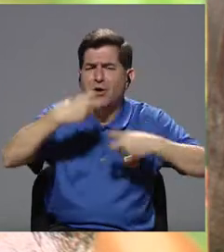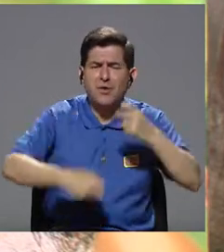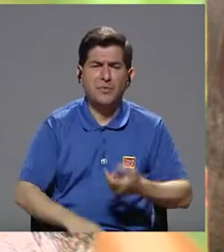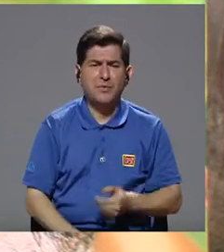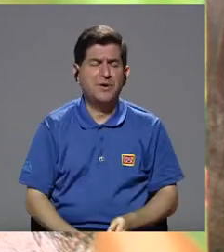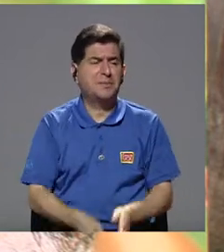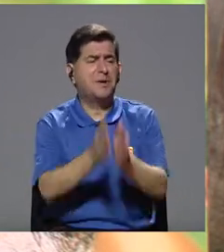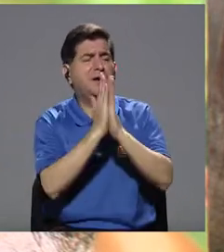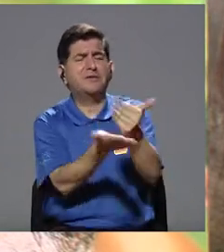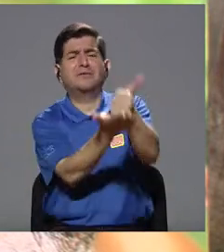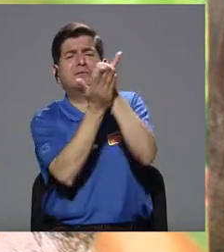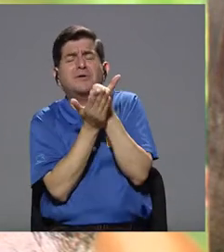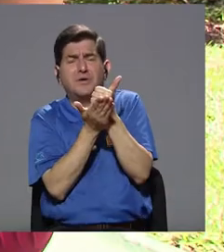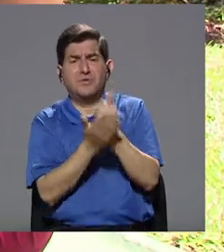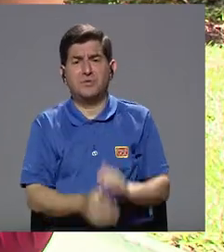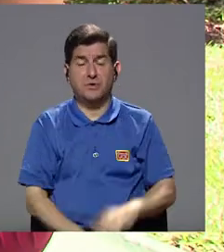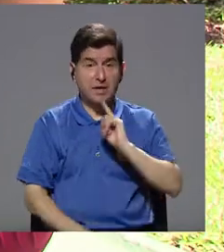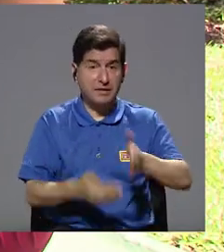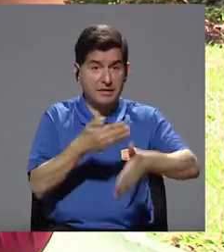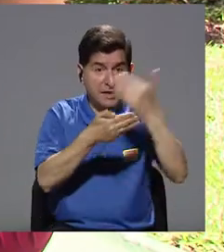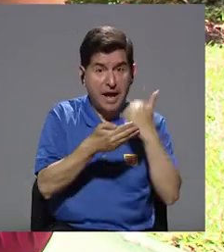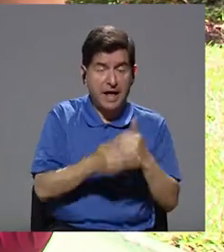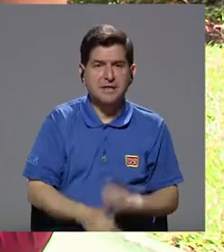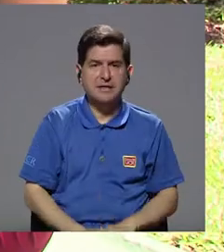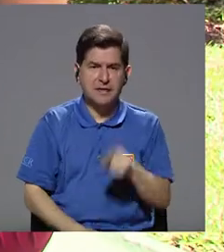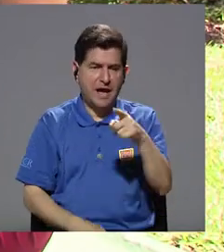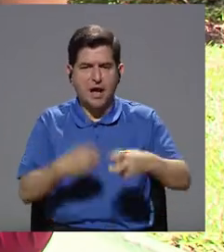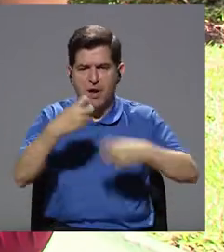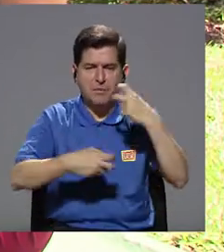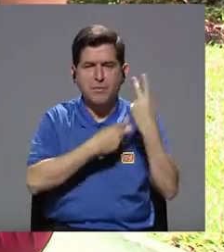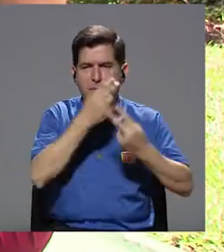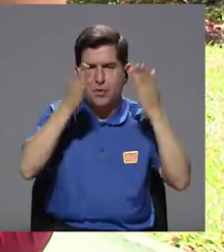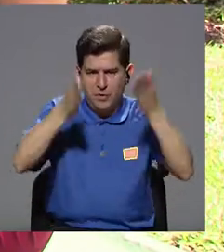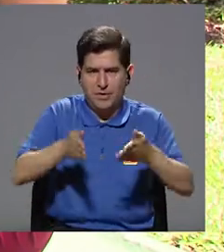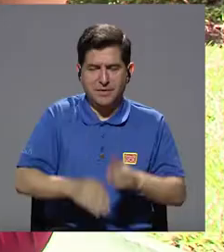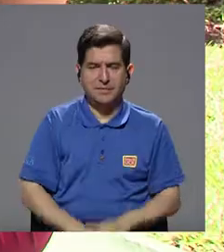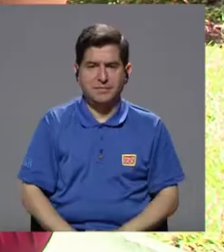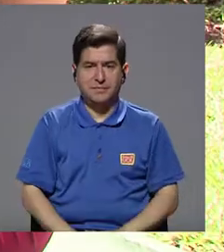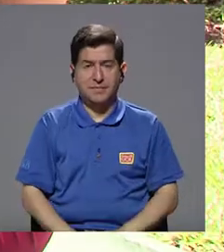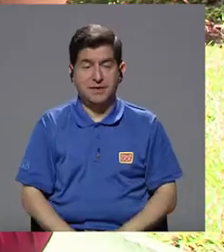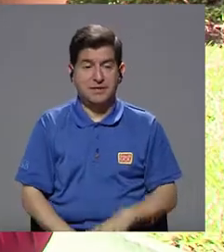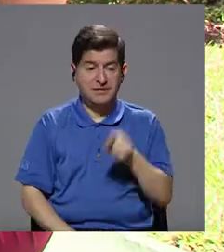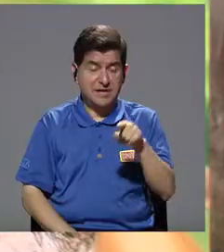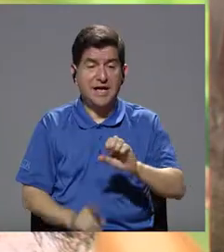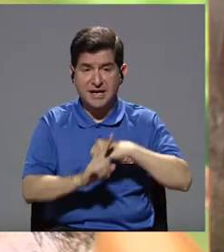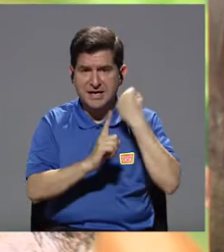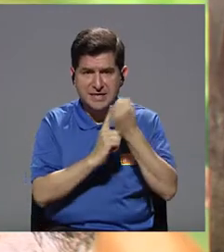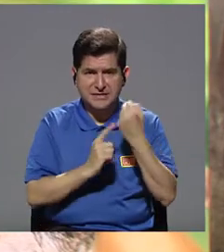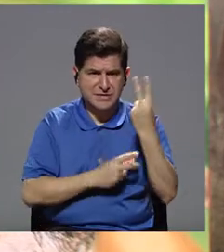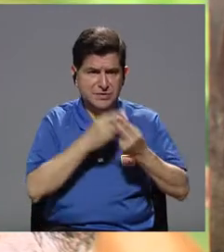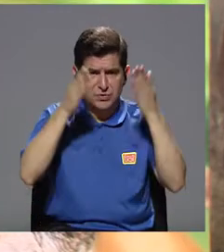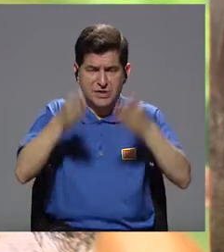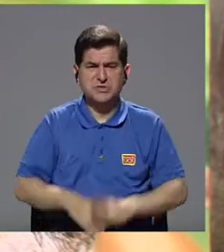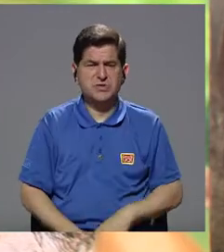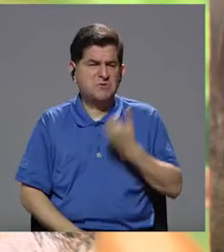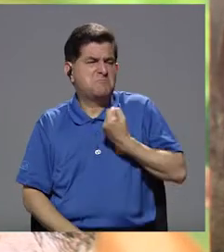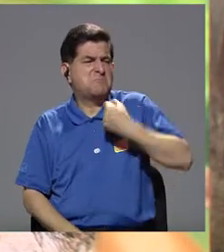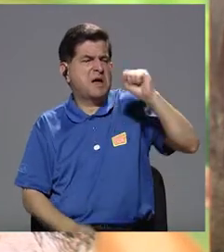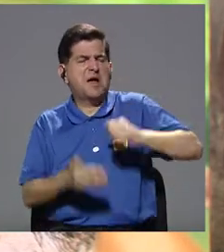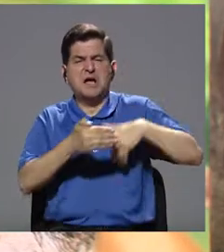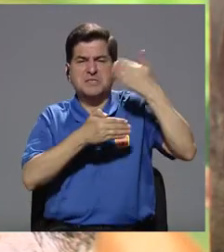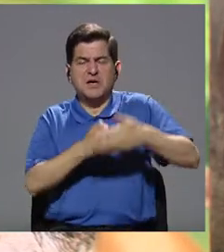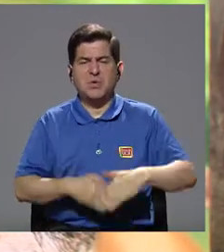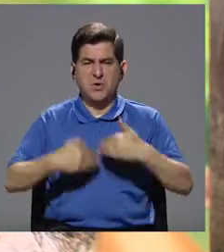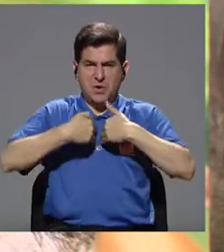más comunes que nos solicitan ayuda, como venía diciendo, son propleitos medicinales. Cuando hay problemas entre vecindarios, entonces se desquitan con los